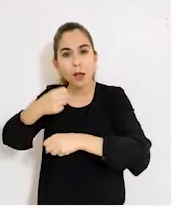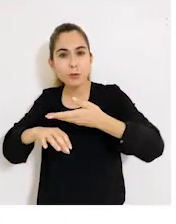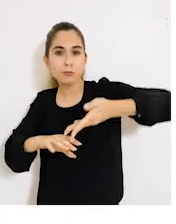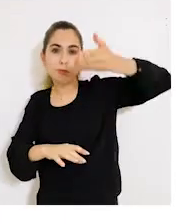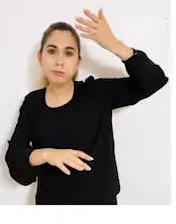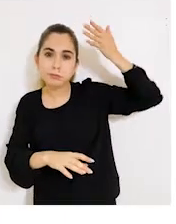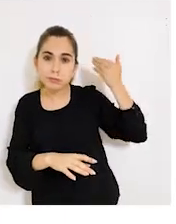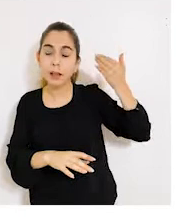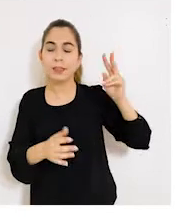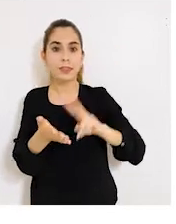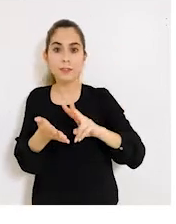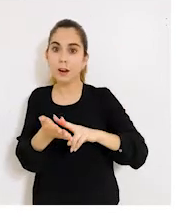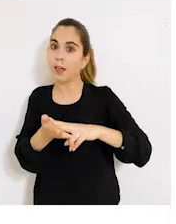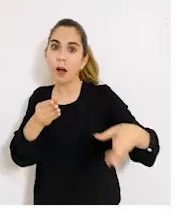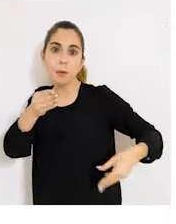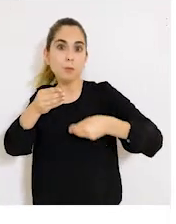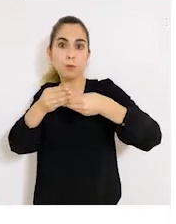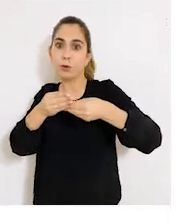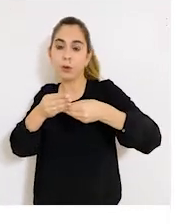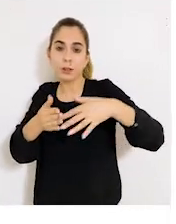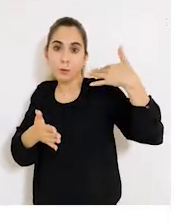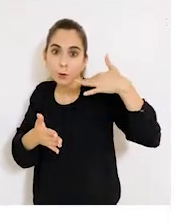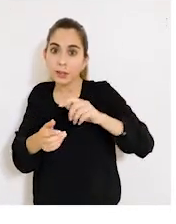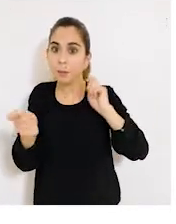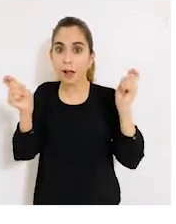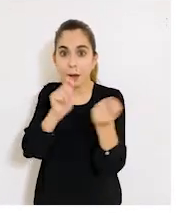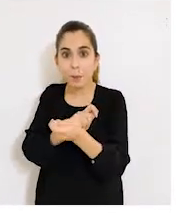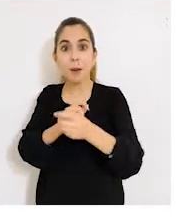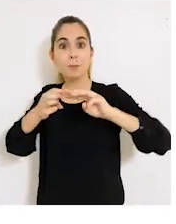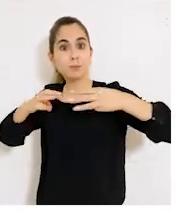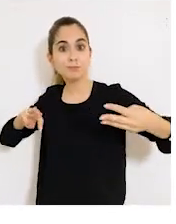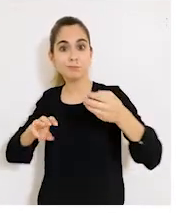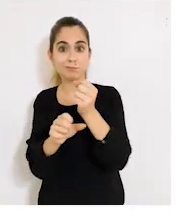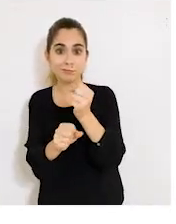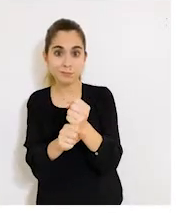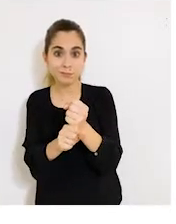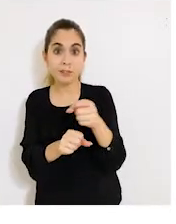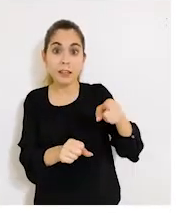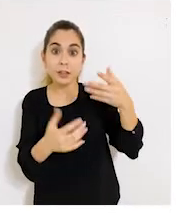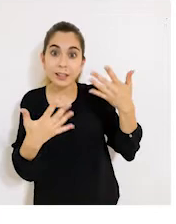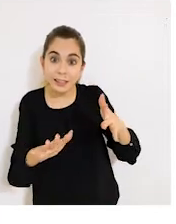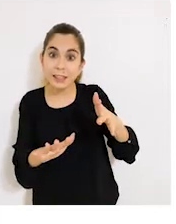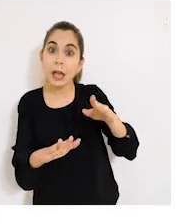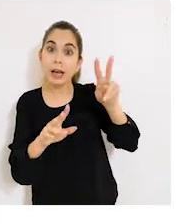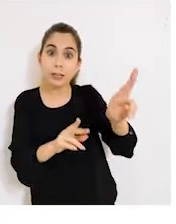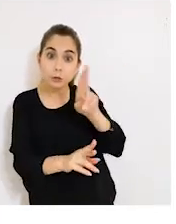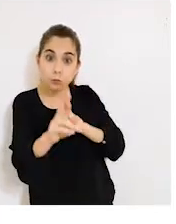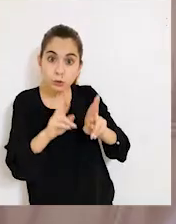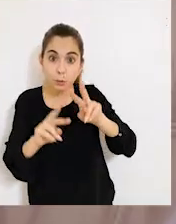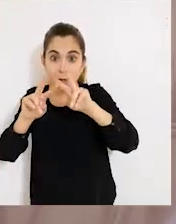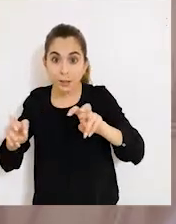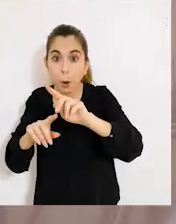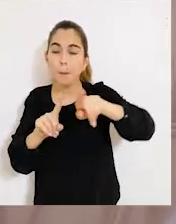anteriores fueron de gran impacto para un cambio en nuestra metodología de trabajo. A partir de lo que se levantó en nuestras investigaciones